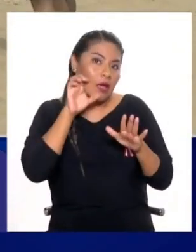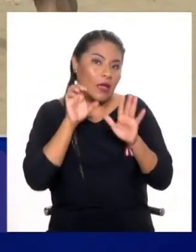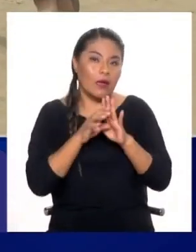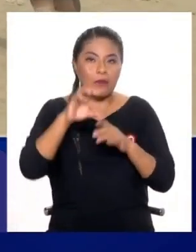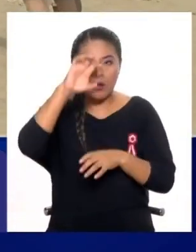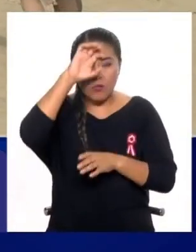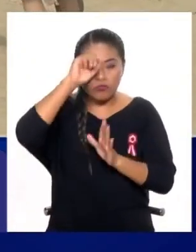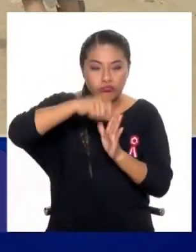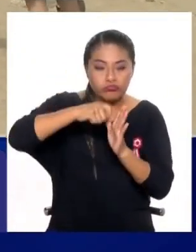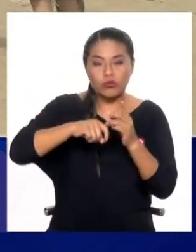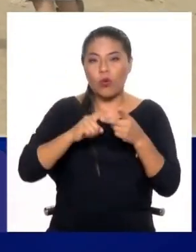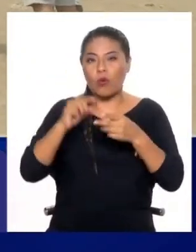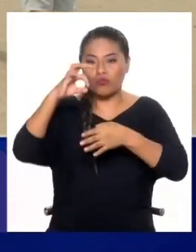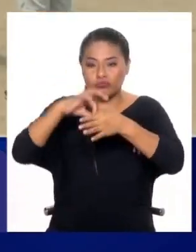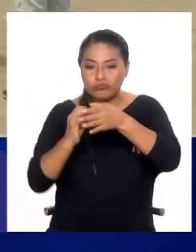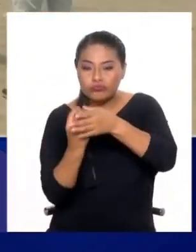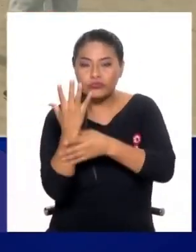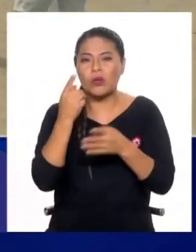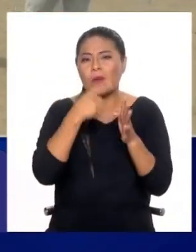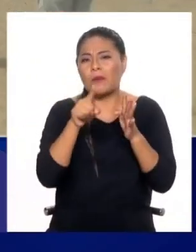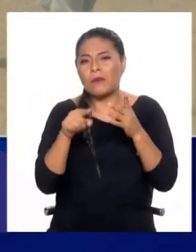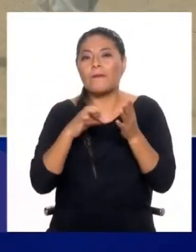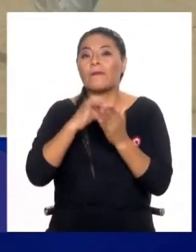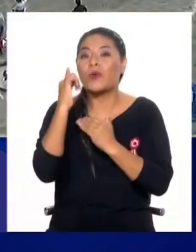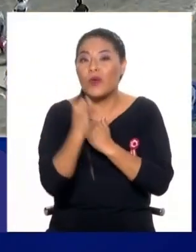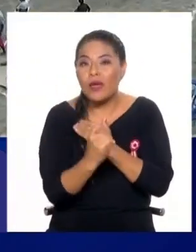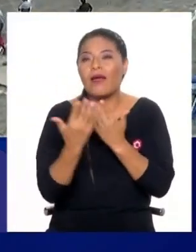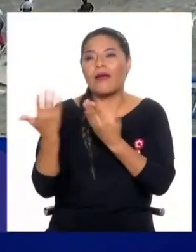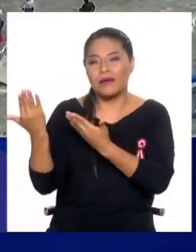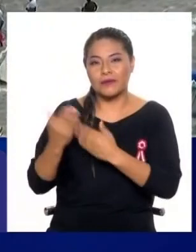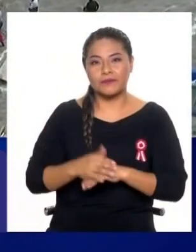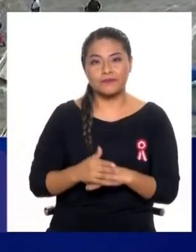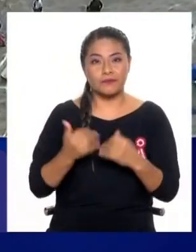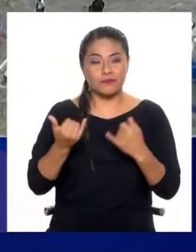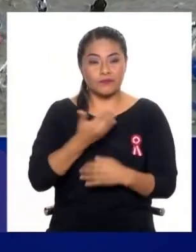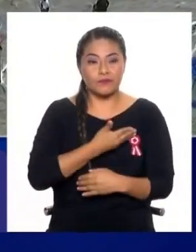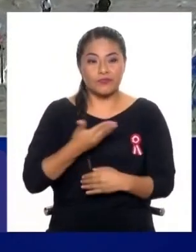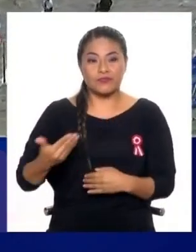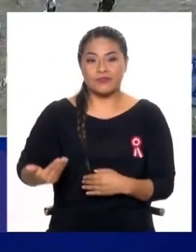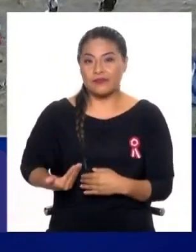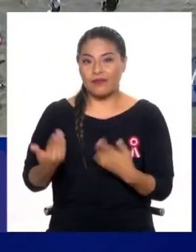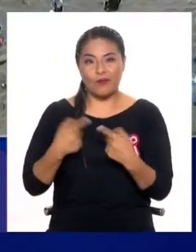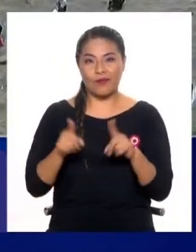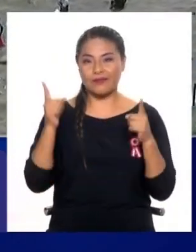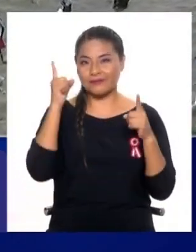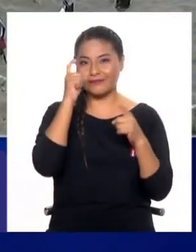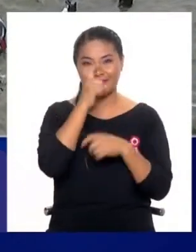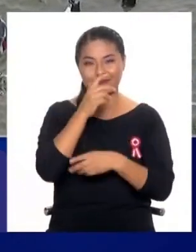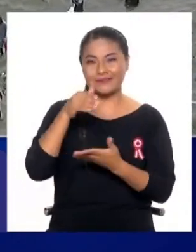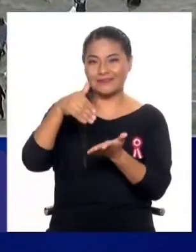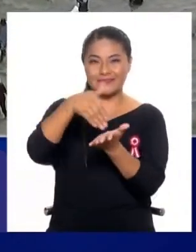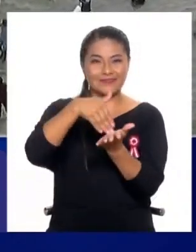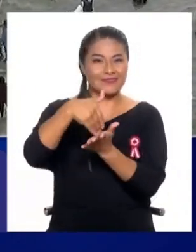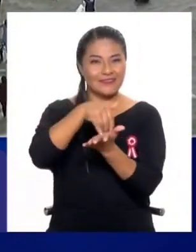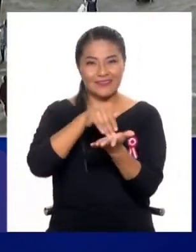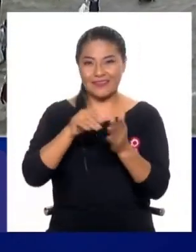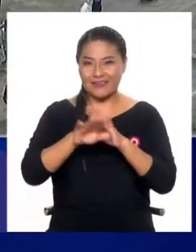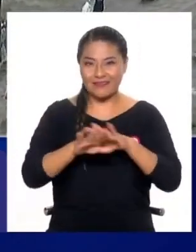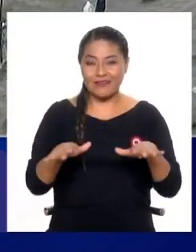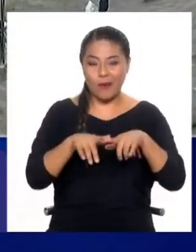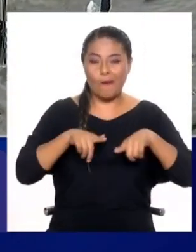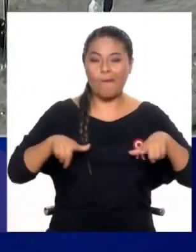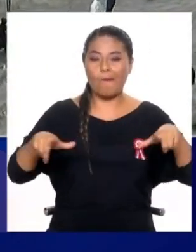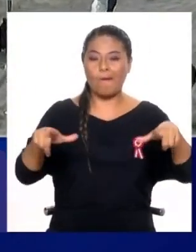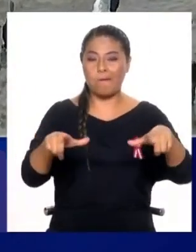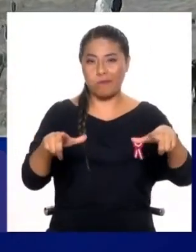mineras o agrícolas o demás. Entonces, ¿pero qué sucede con el Estado peruano? Somos un Estado muy débil en cuidar nuestros bienes y en